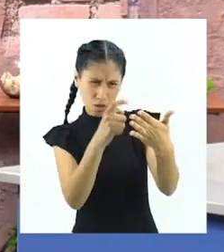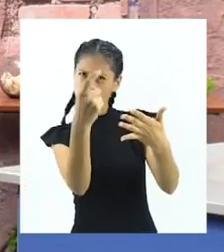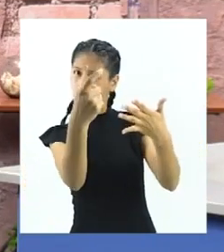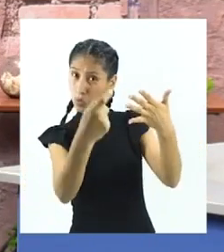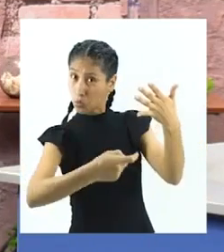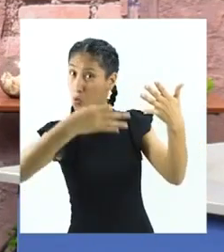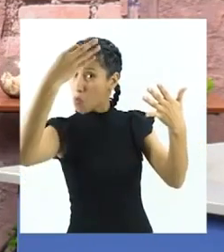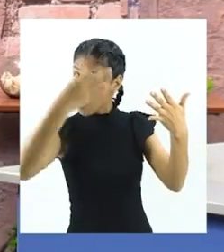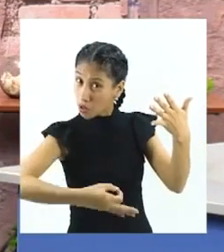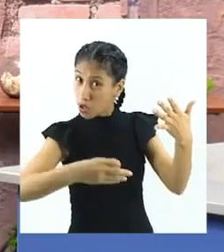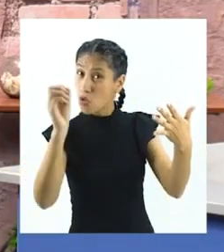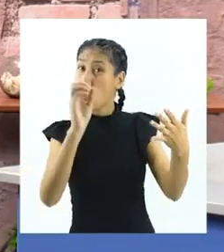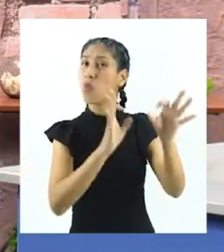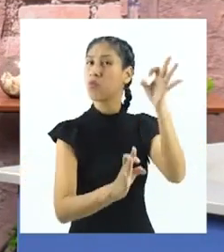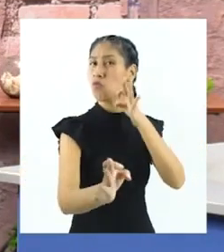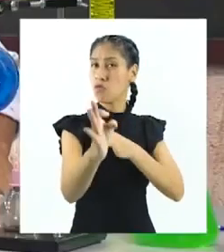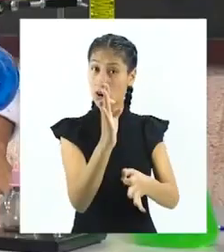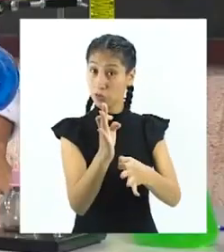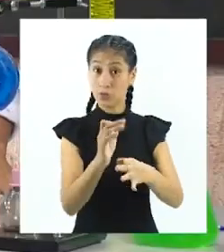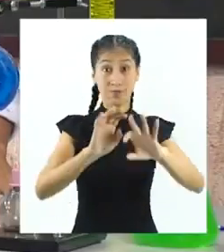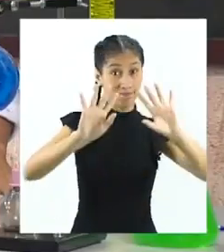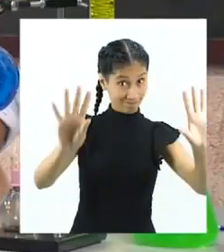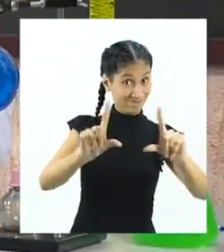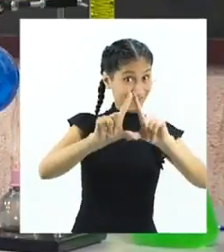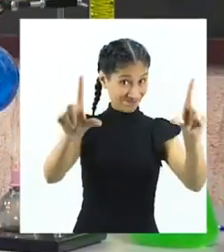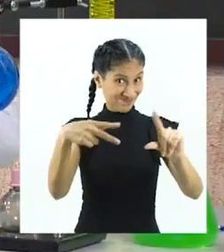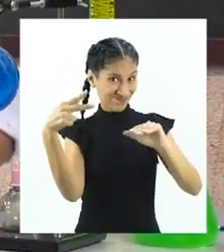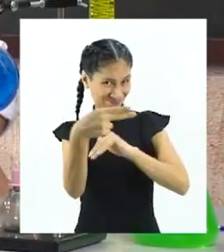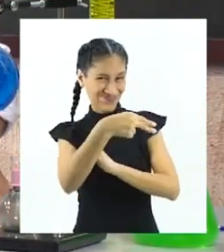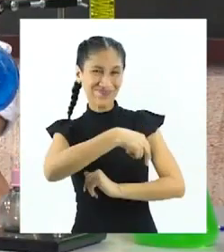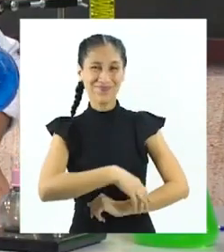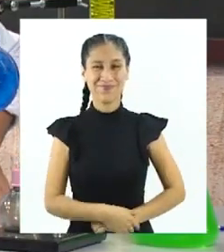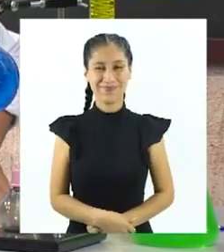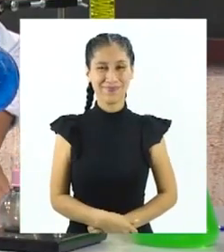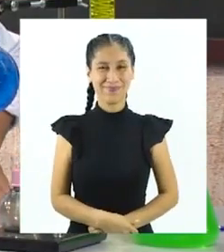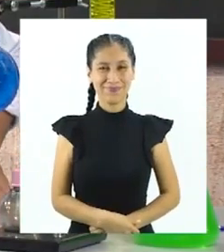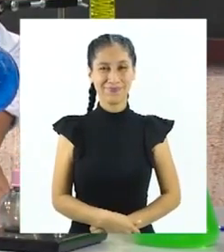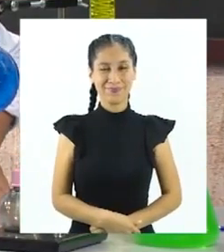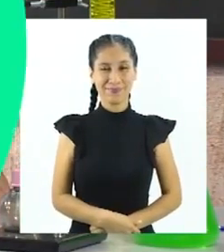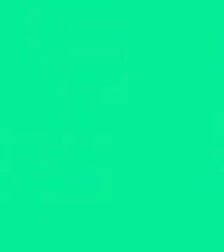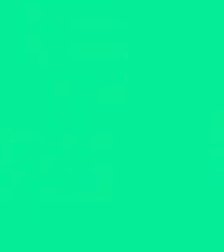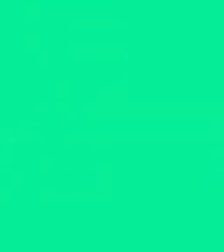veracidad o falsedad. No se muevan, que ya regresamos.